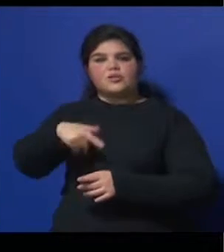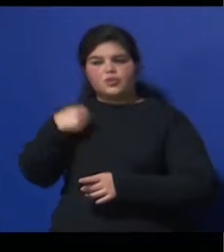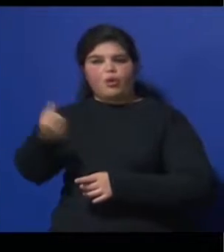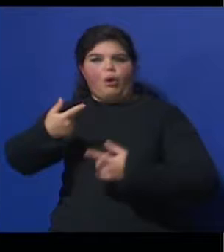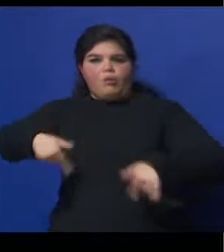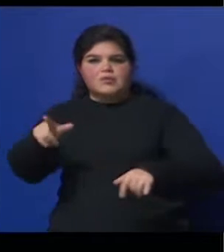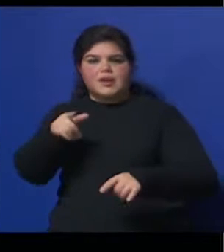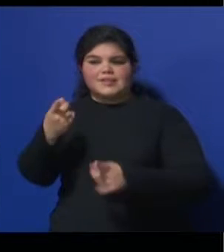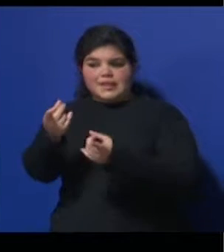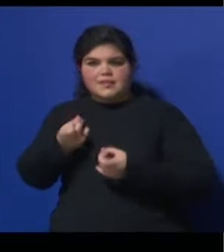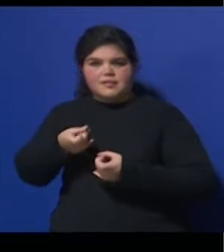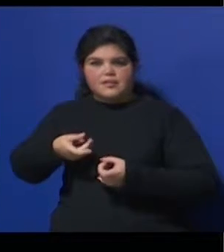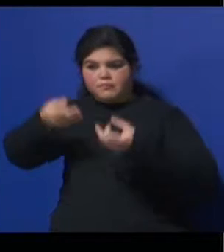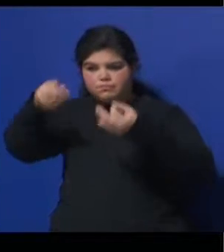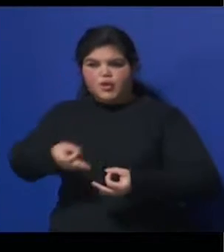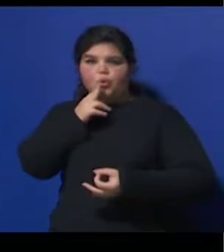No hacer